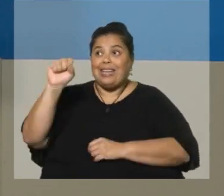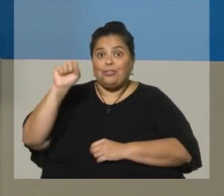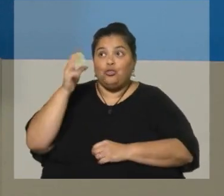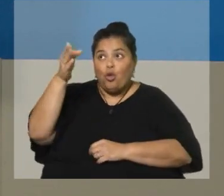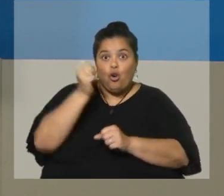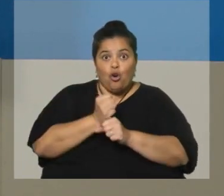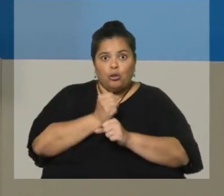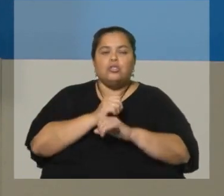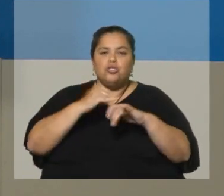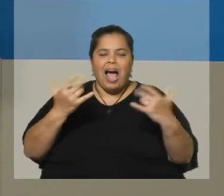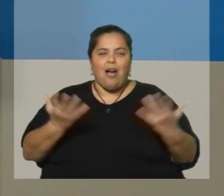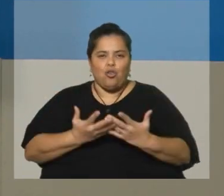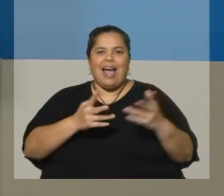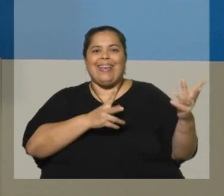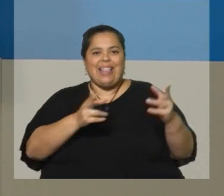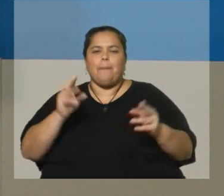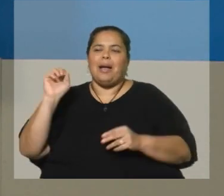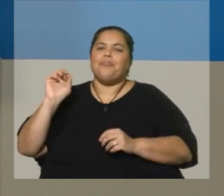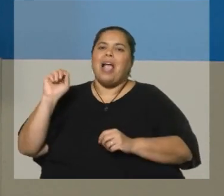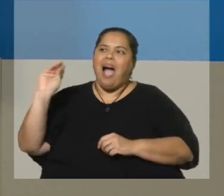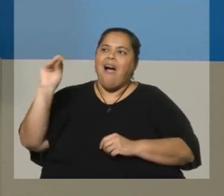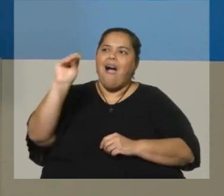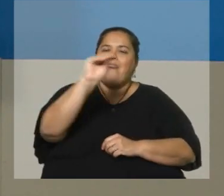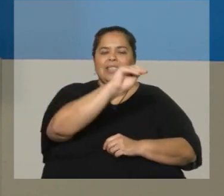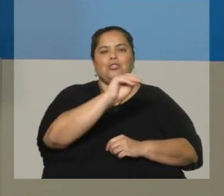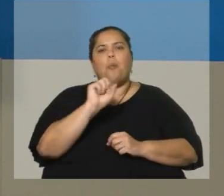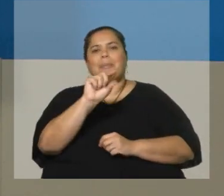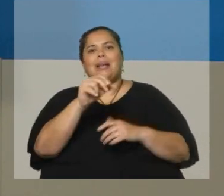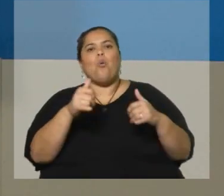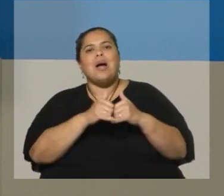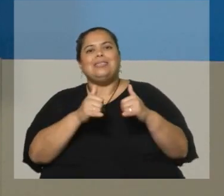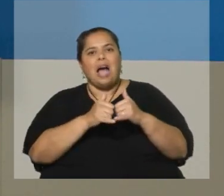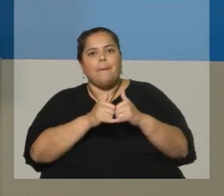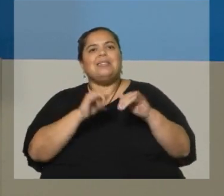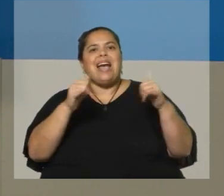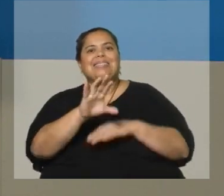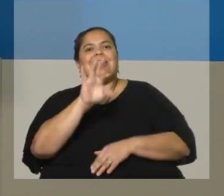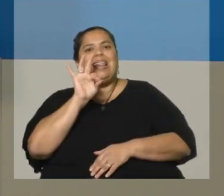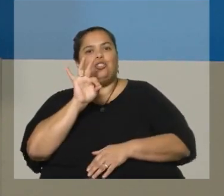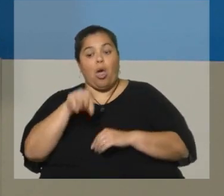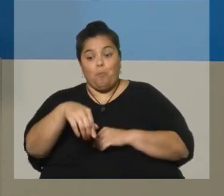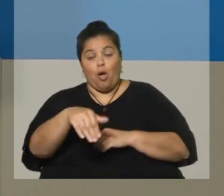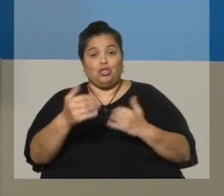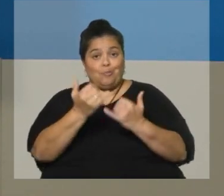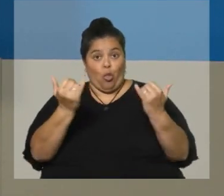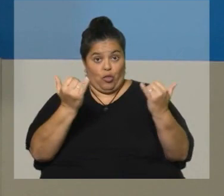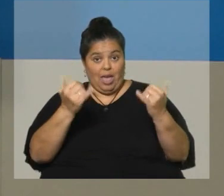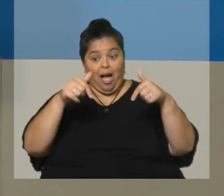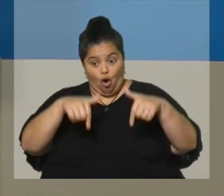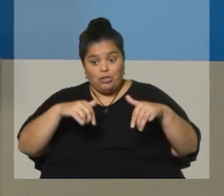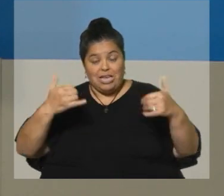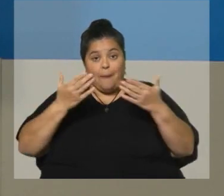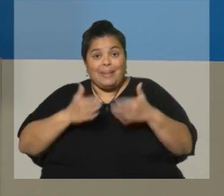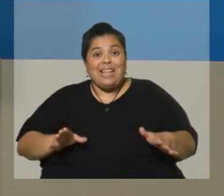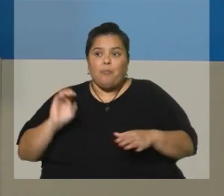de que quedaron seleccionados. O sea, van a estar recibiendo un mensaje por WhatsApp en los próximos días. Ya hoy enviamos